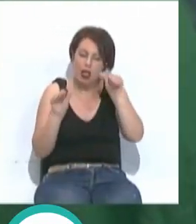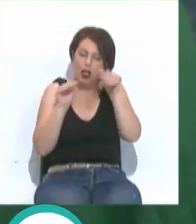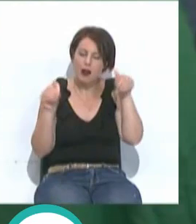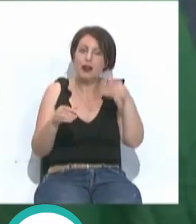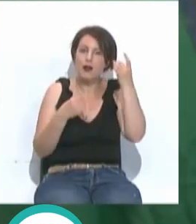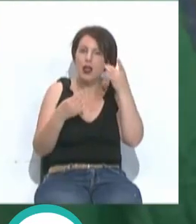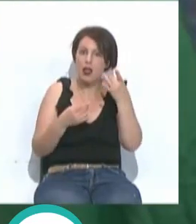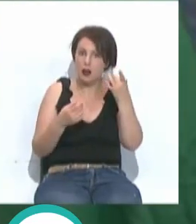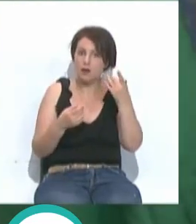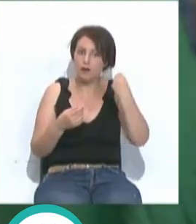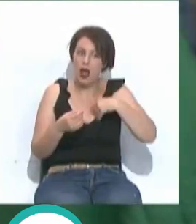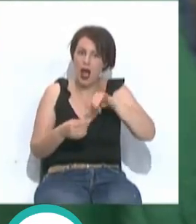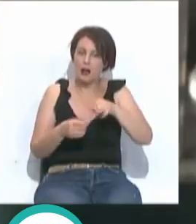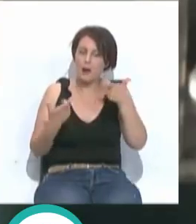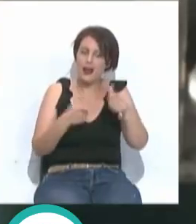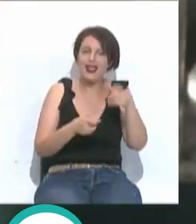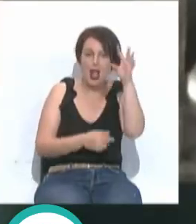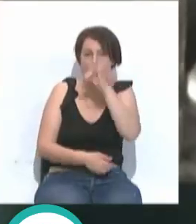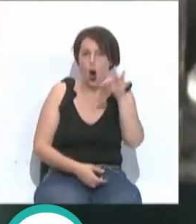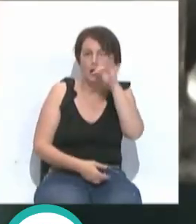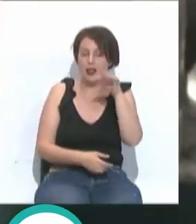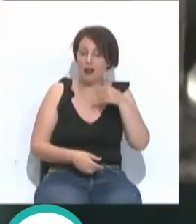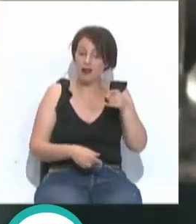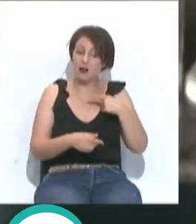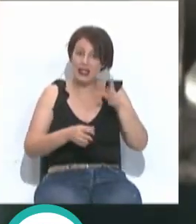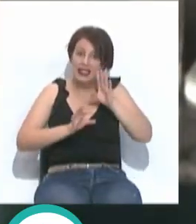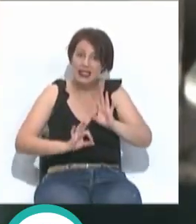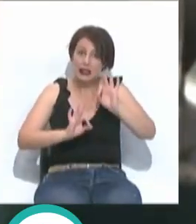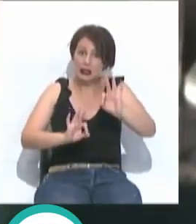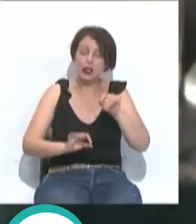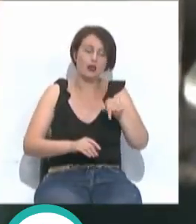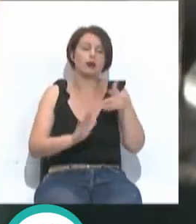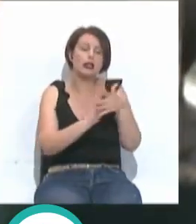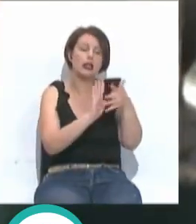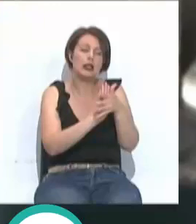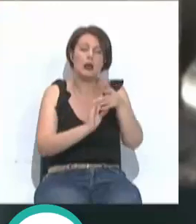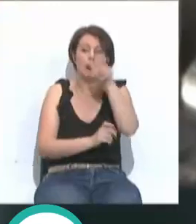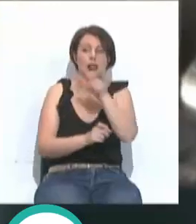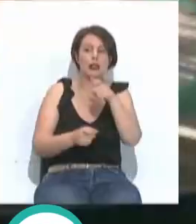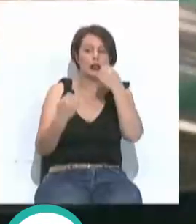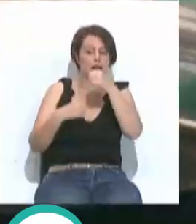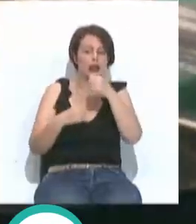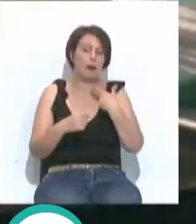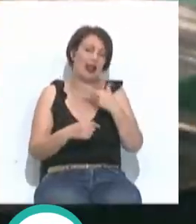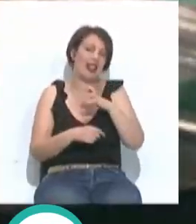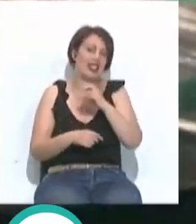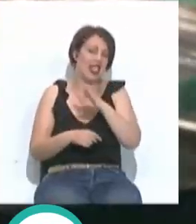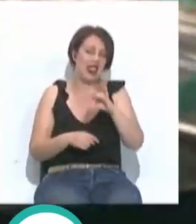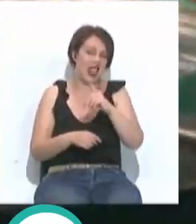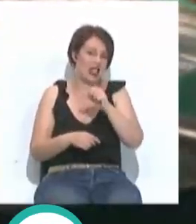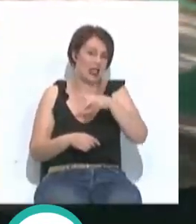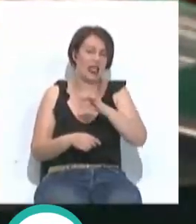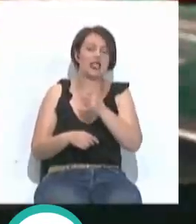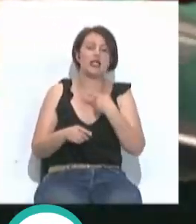actividad ha contado así mismo con una parte teórica en la que los especialistas han explicado a los residentes las peculiaridades de las diferentes